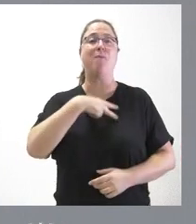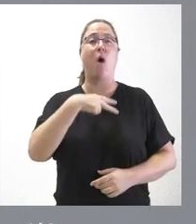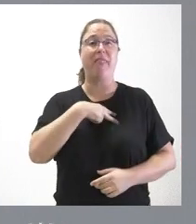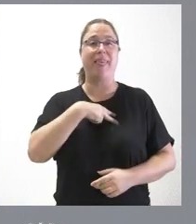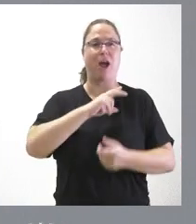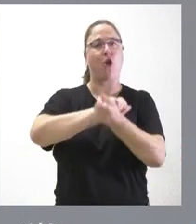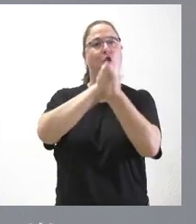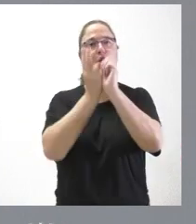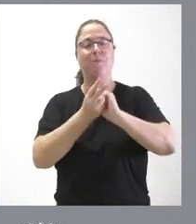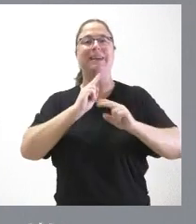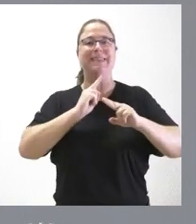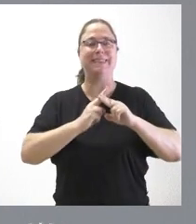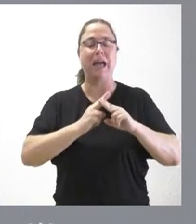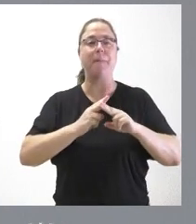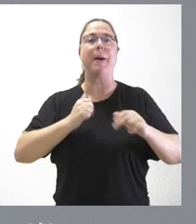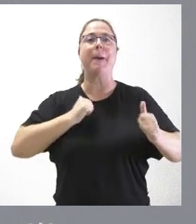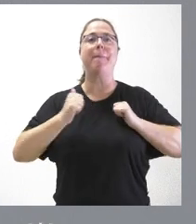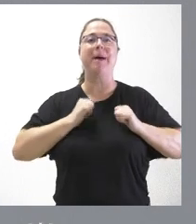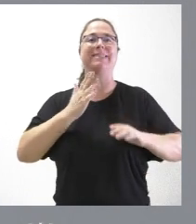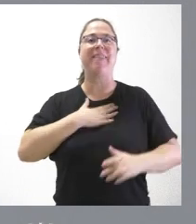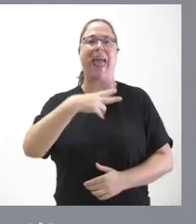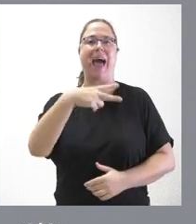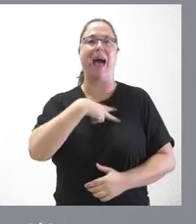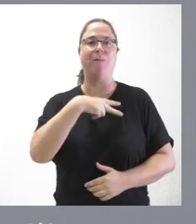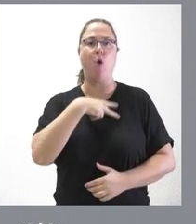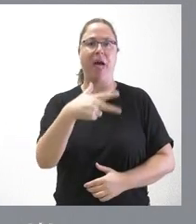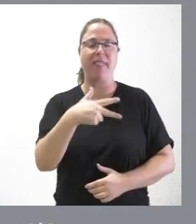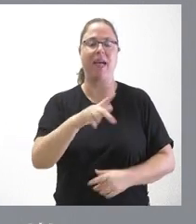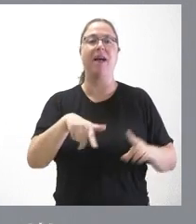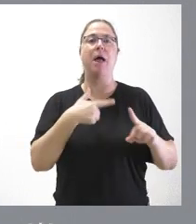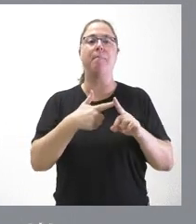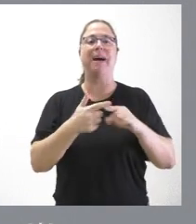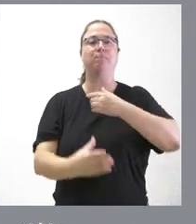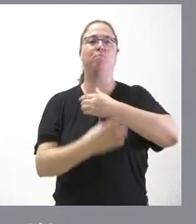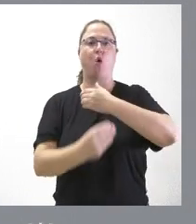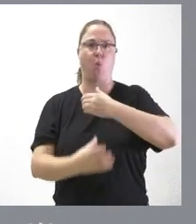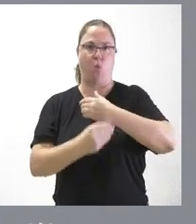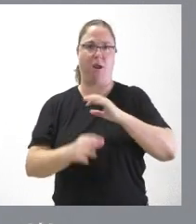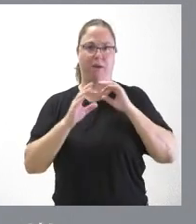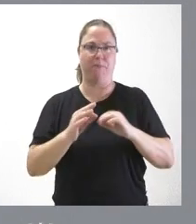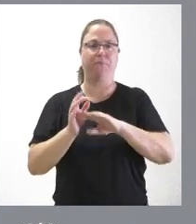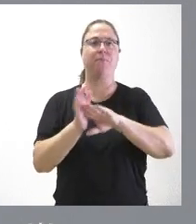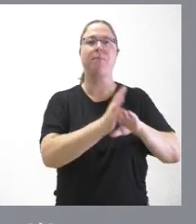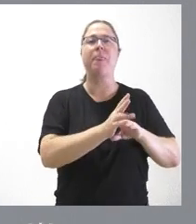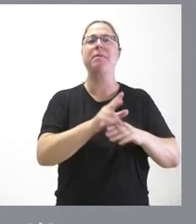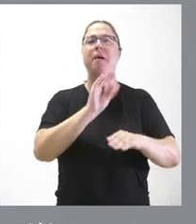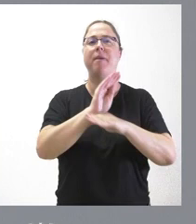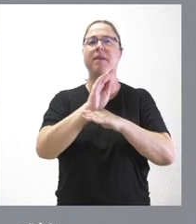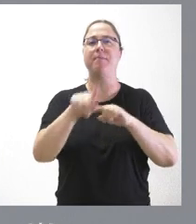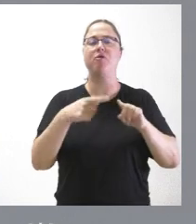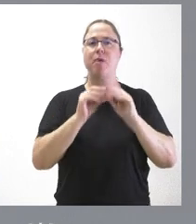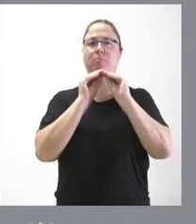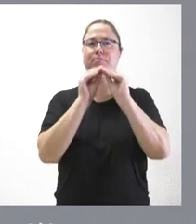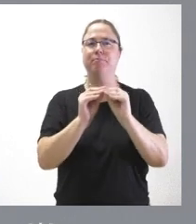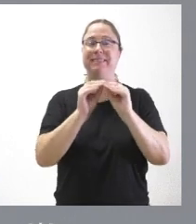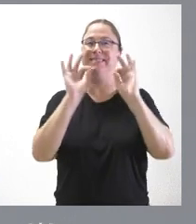Máster de la Abogacía y de la Procura. 90.000 euros para el funcionamiento y la realización, ya hablo de la Consejería